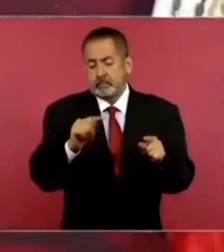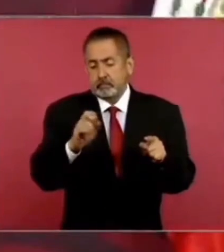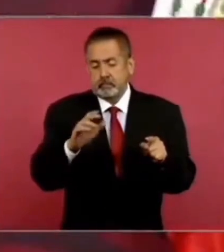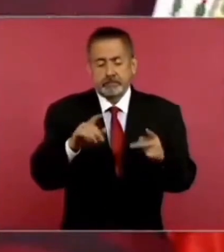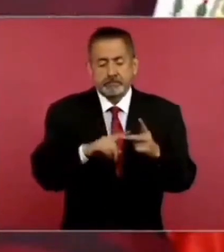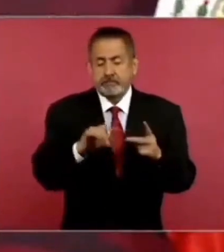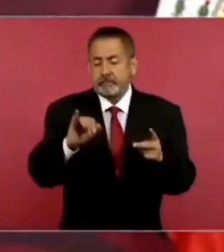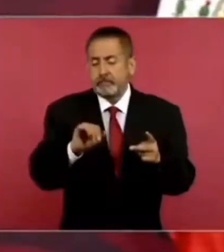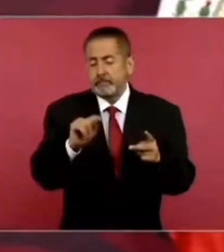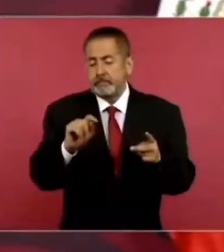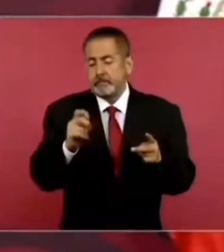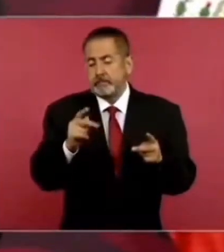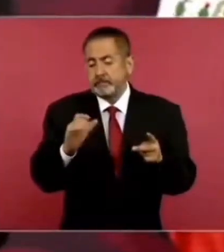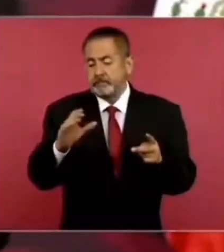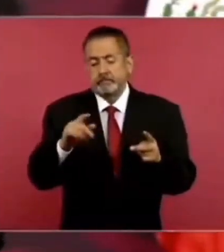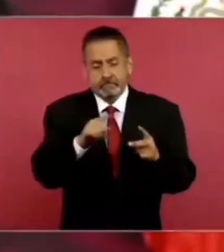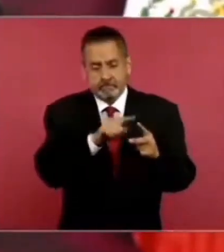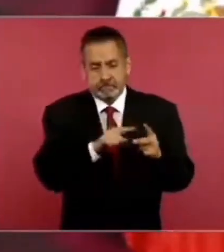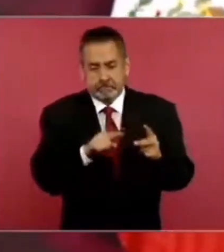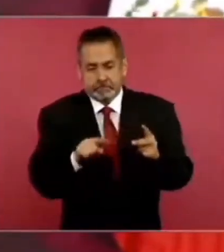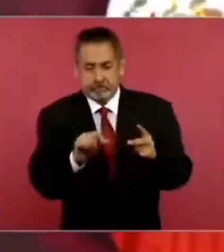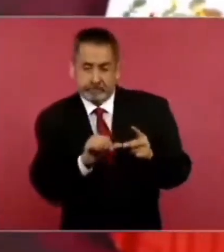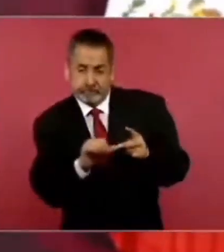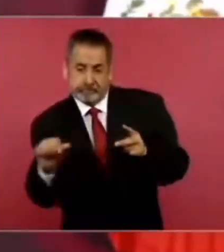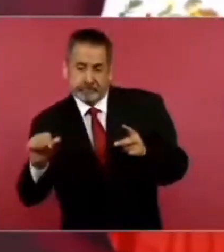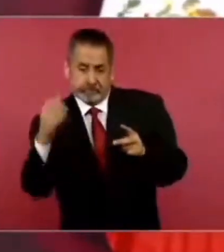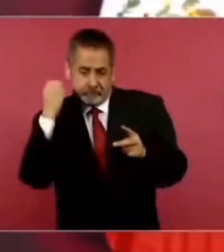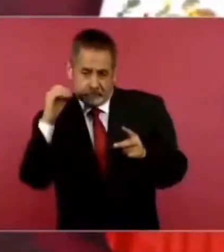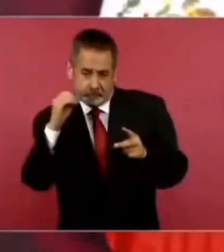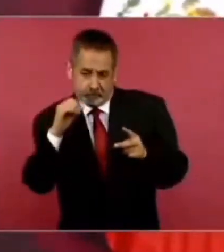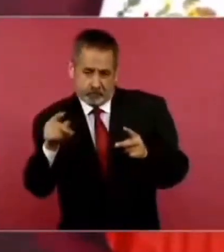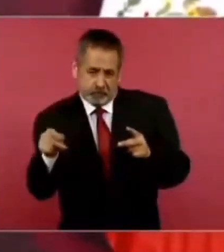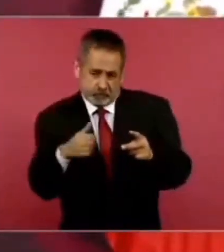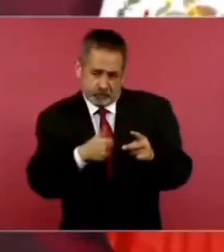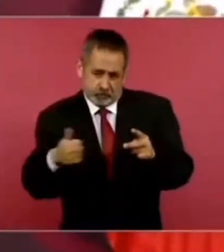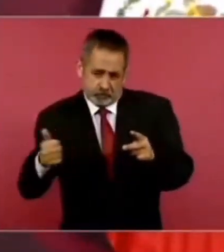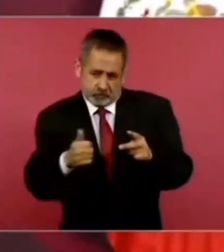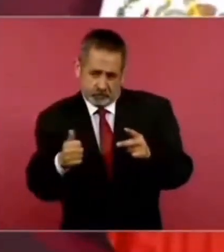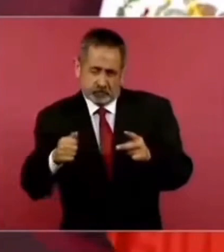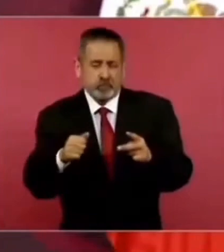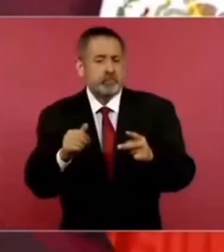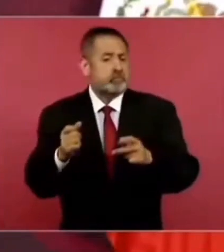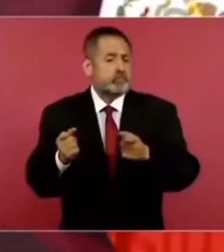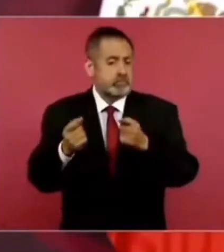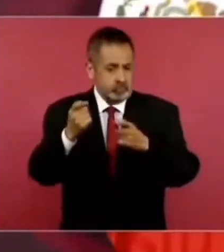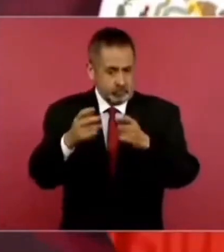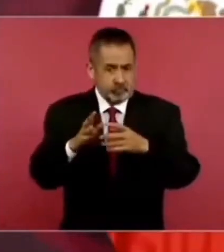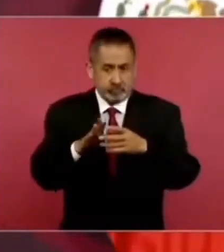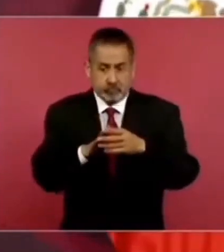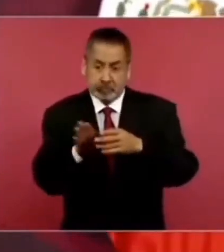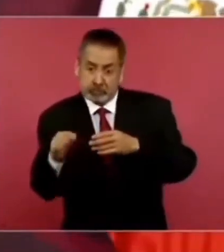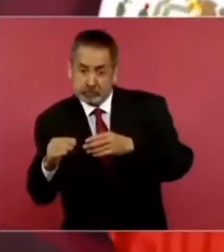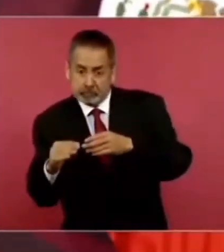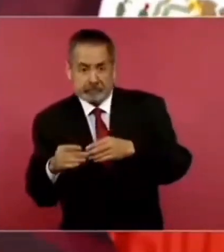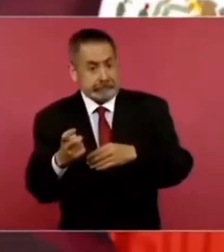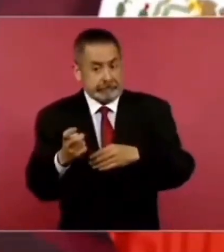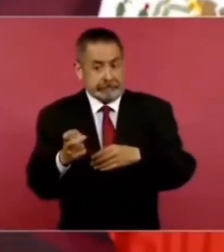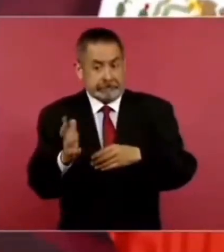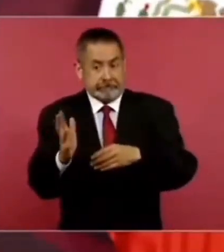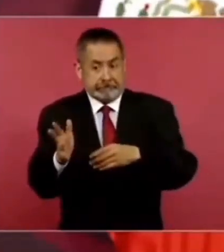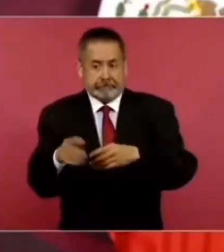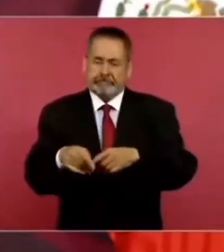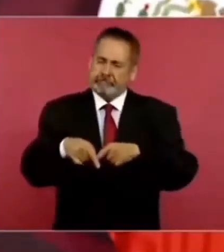de Ixtepec, hacia Oaxaca o de Oaxaca van al Istmo. Ya toman parte de esa